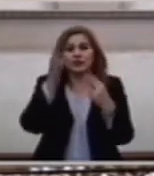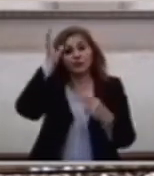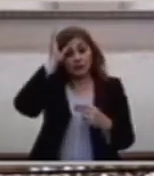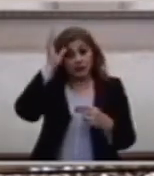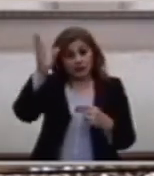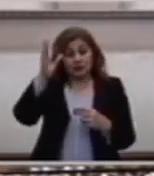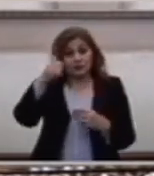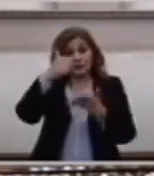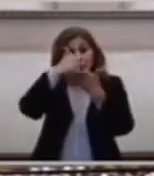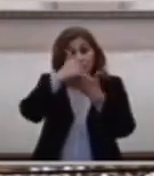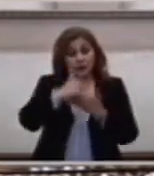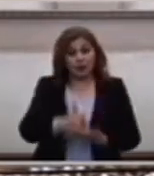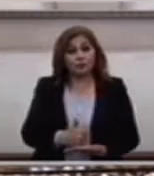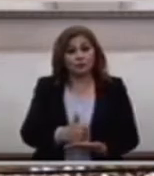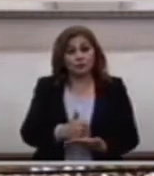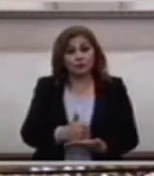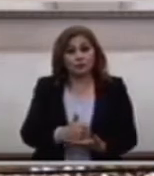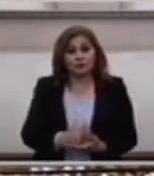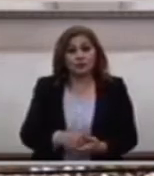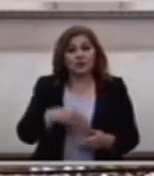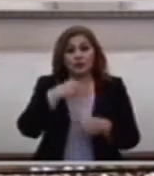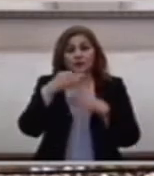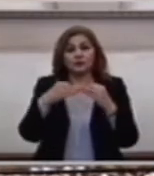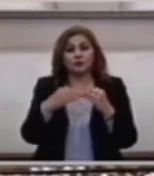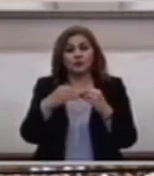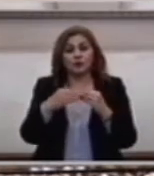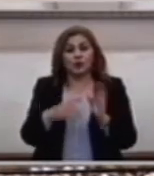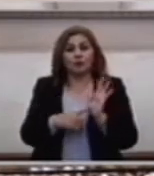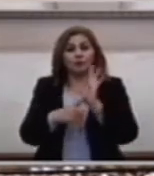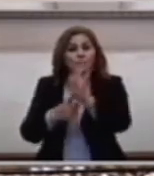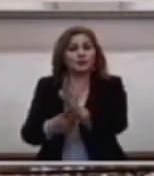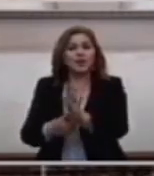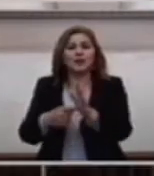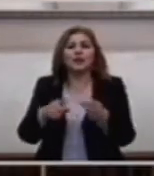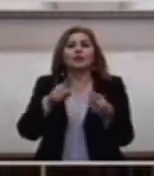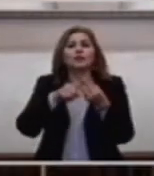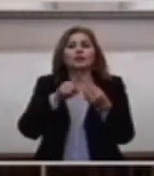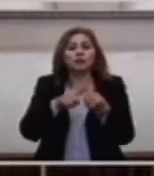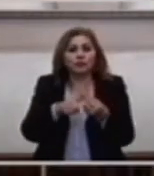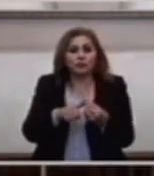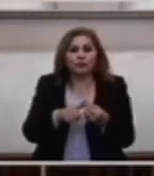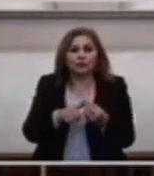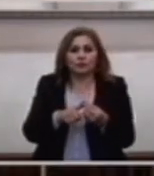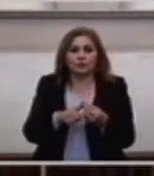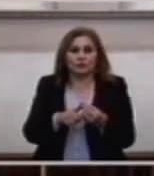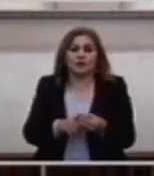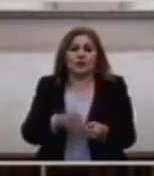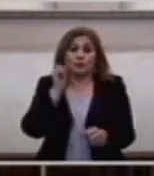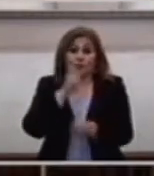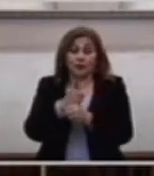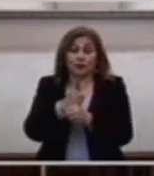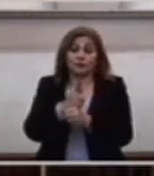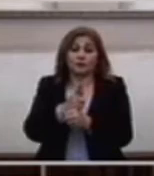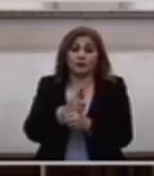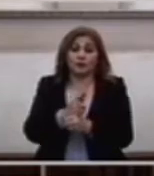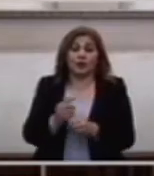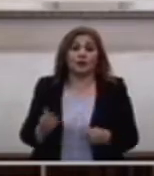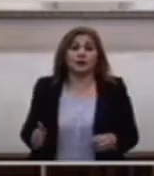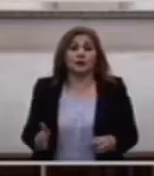intervenga Y le diga Donde hay peces Cuando él confía En el Señor